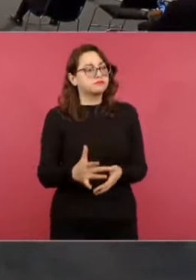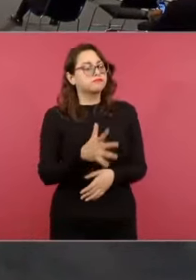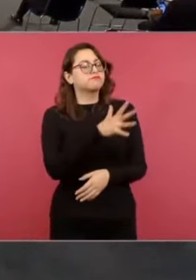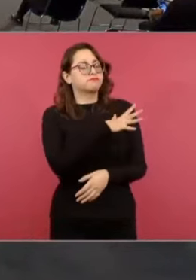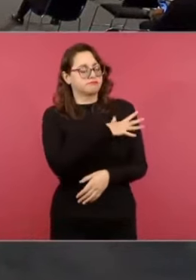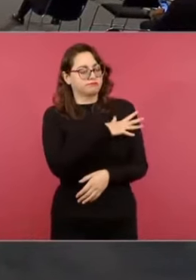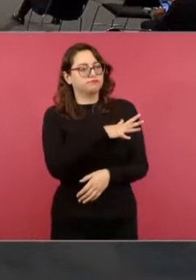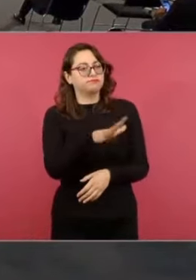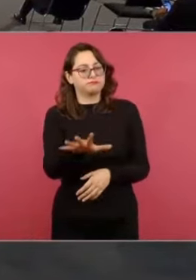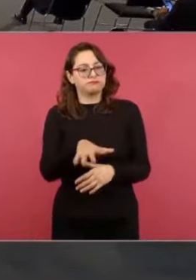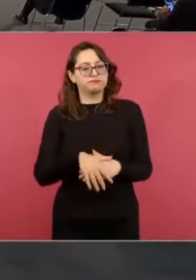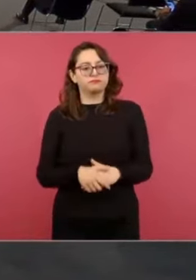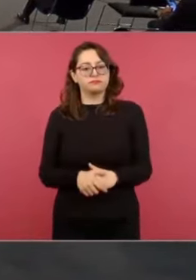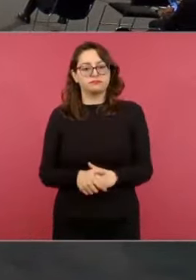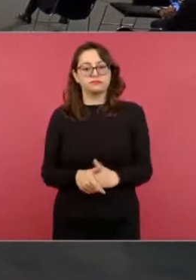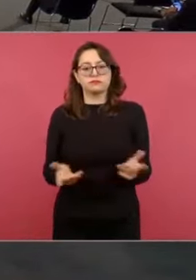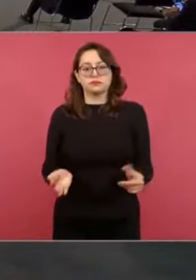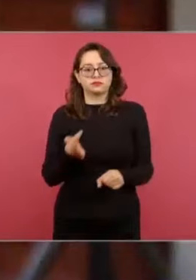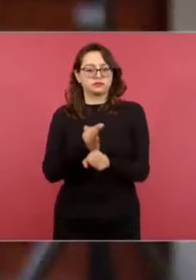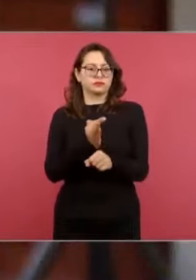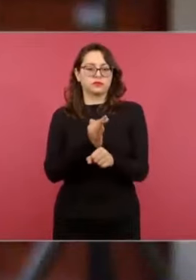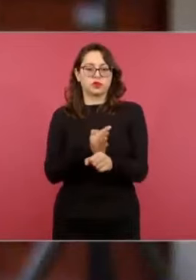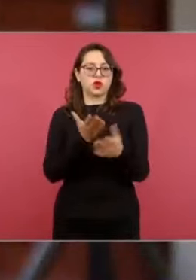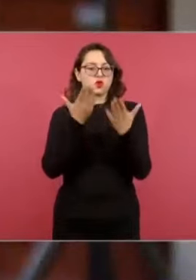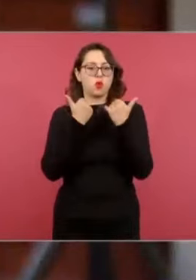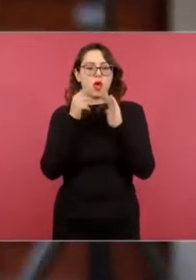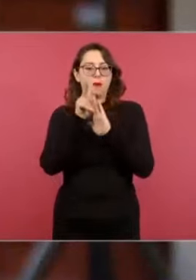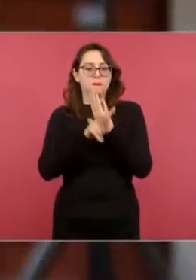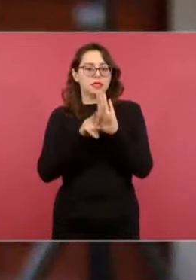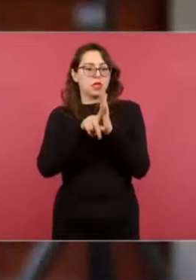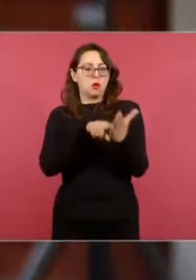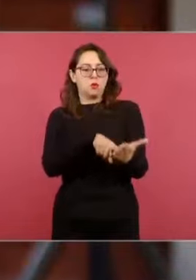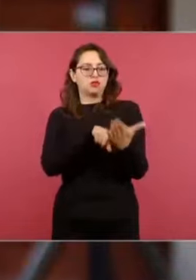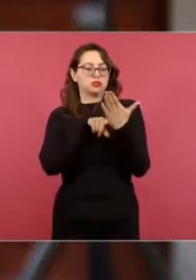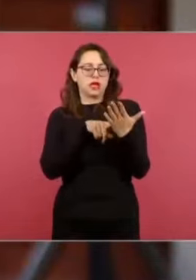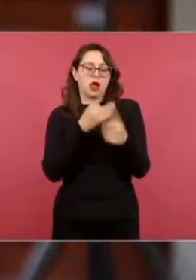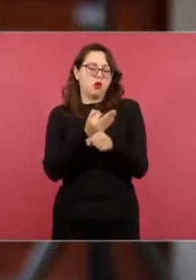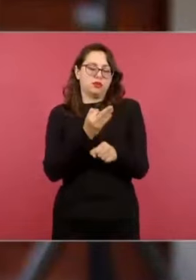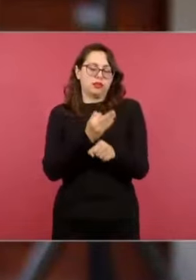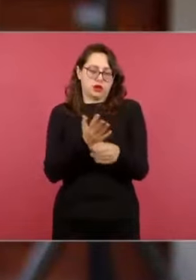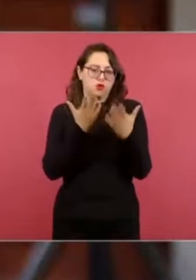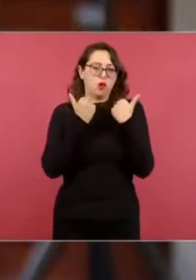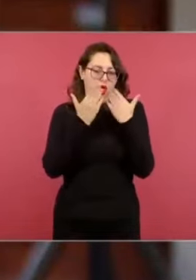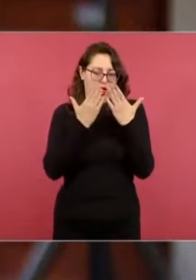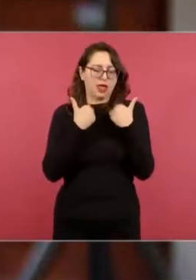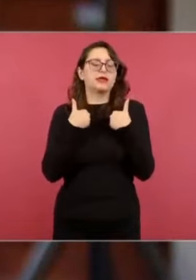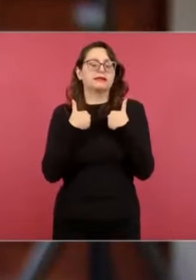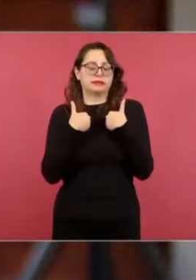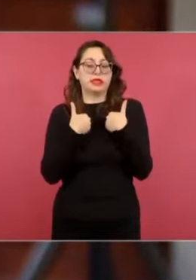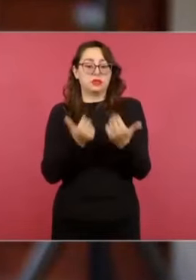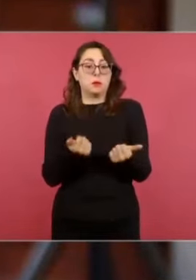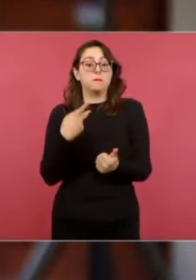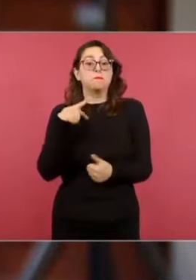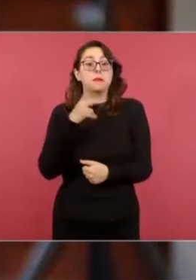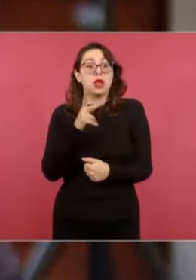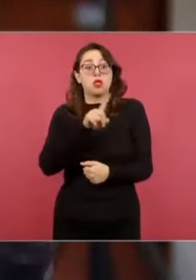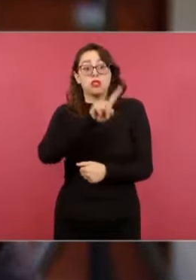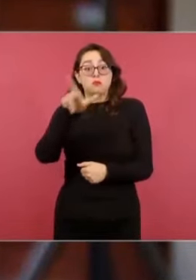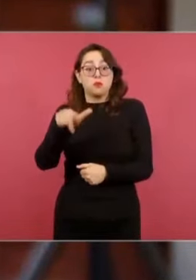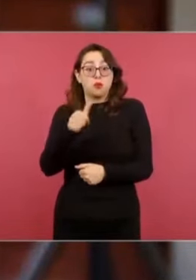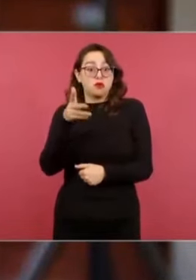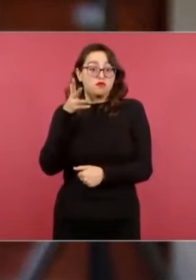usted lo decía, ahora no trae la gráfica, el video, las especificaciones del proceso constructivo. En algún momento